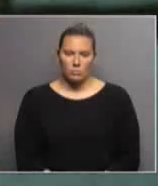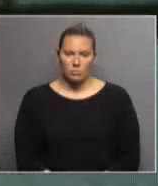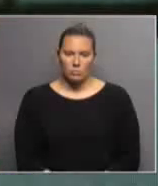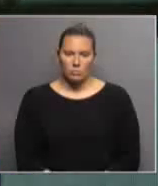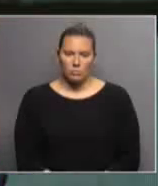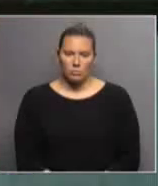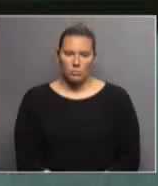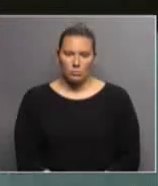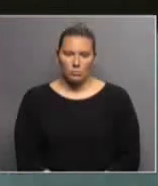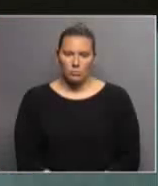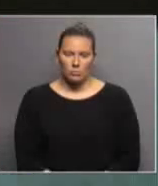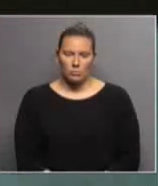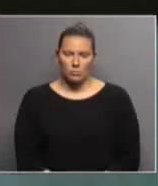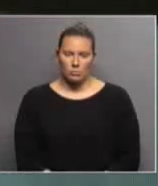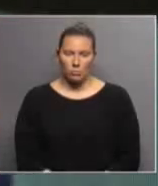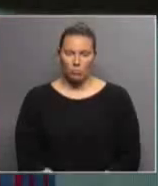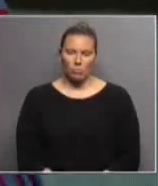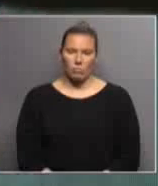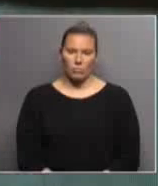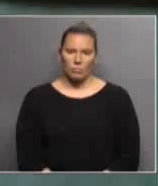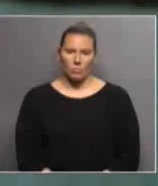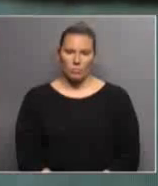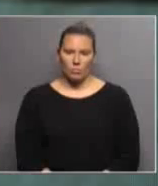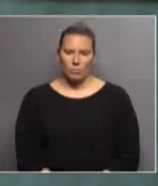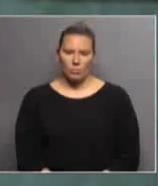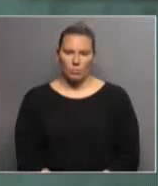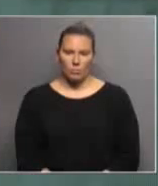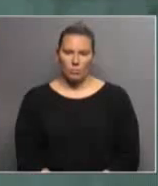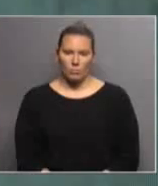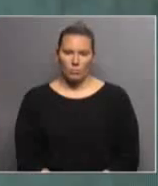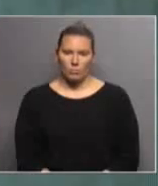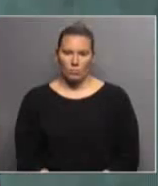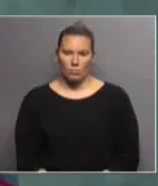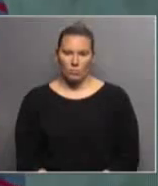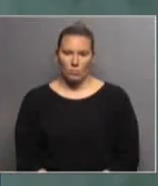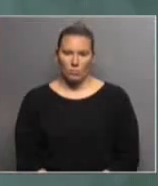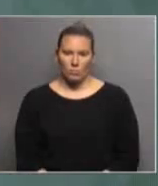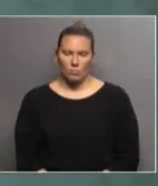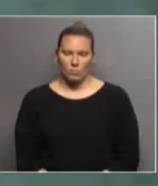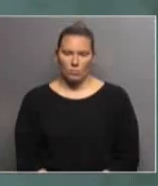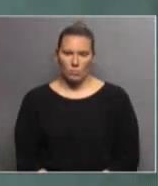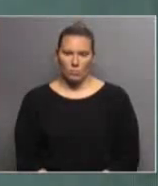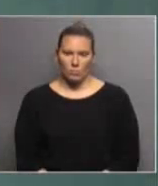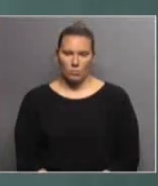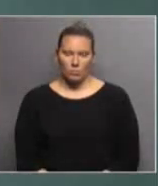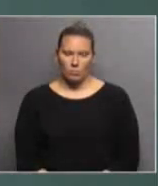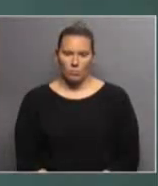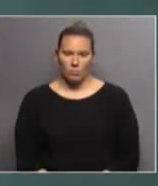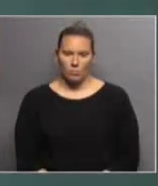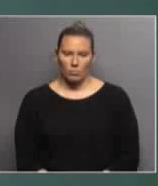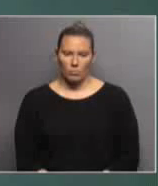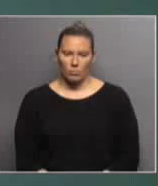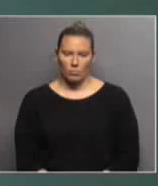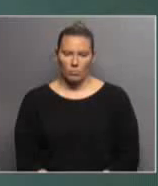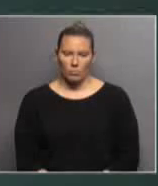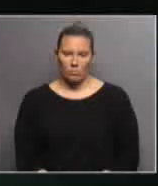la redacción y querían sacar, y entonces estábamos muy preocupados con eso y no queríamos perder esos